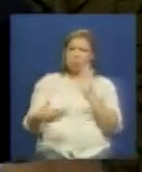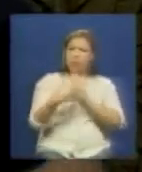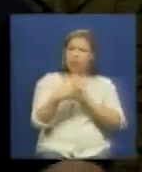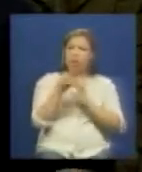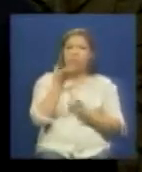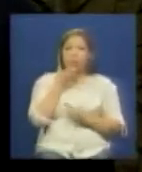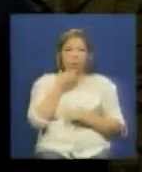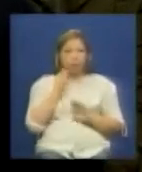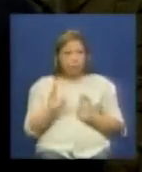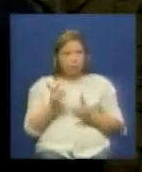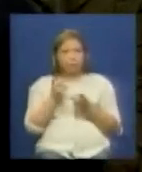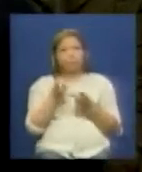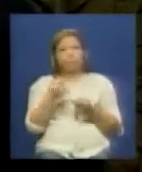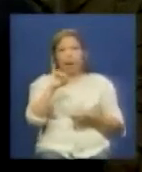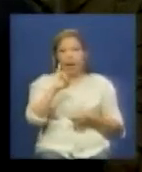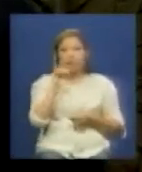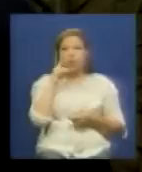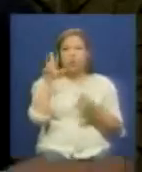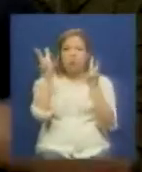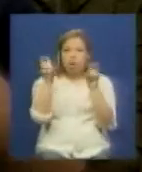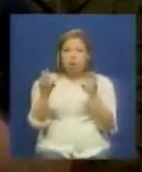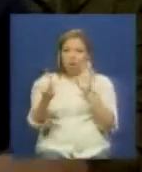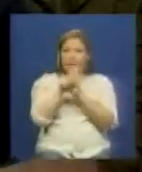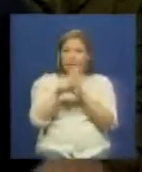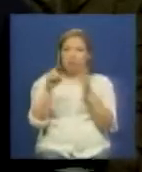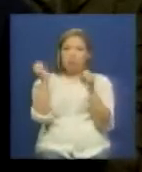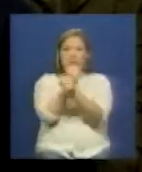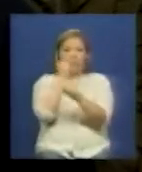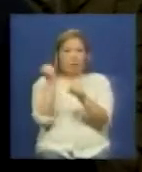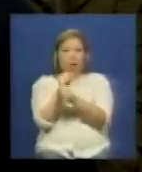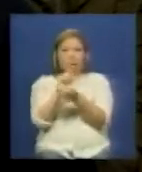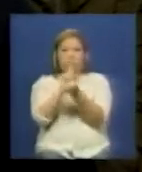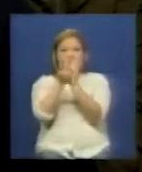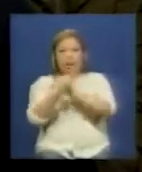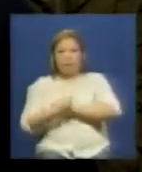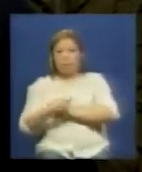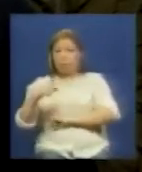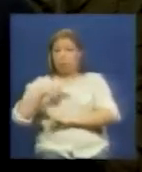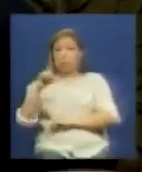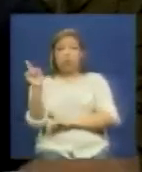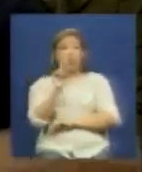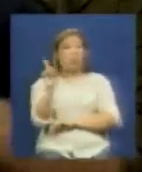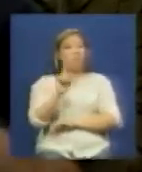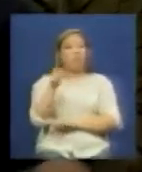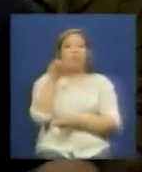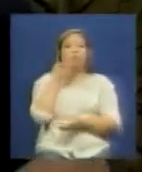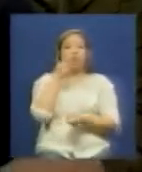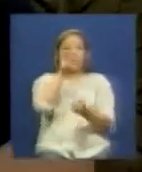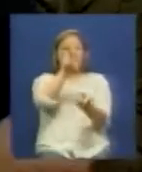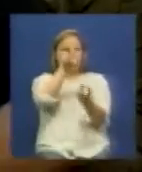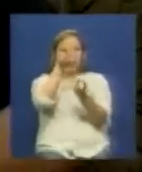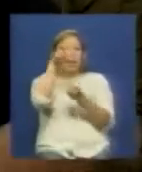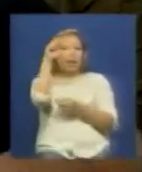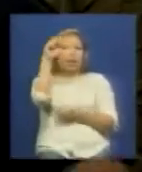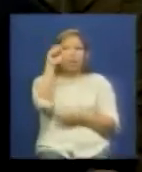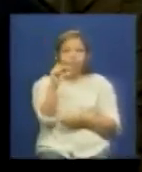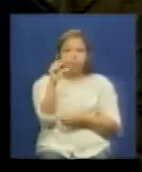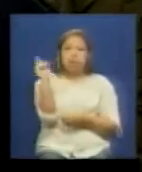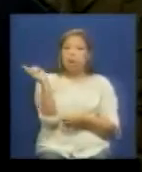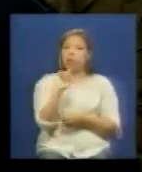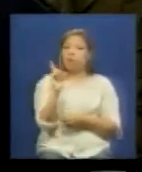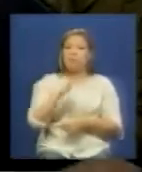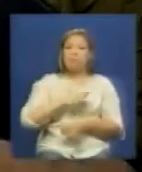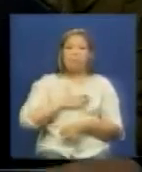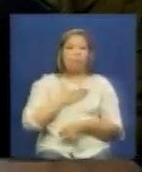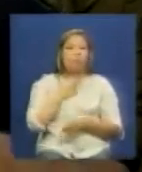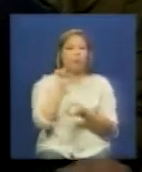mentira que ellos pueden acabar con la ley del trabajo es mentira que ellos pueden venir disminuyendo salarios es mentira que ellos pueden llegar votando al que le